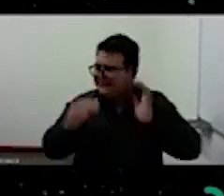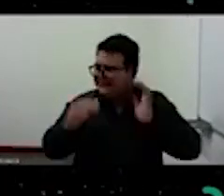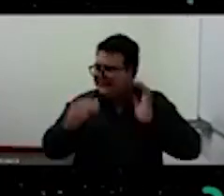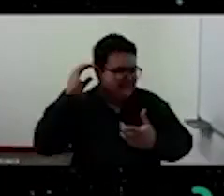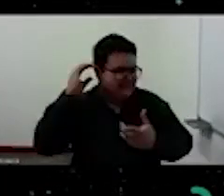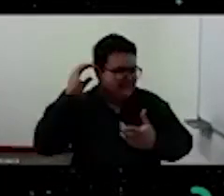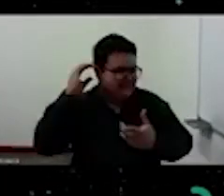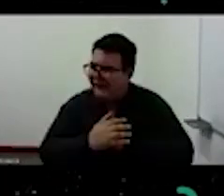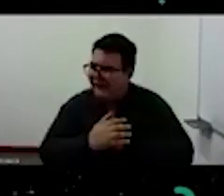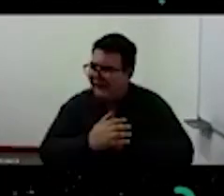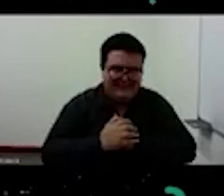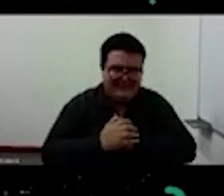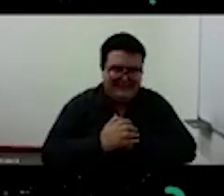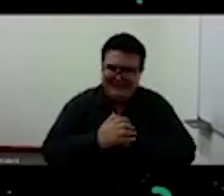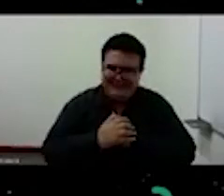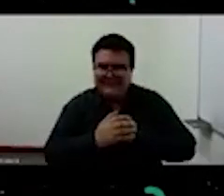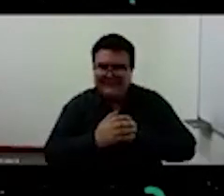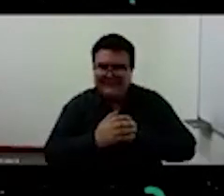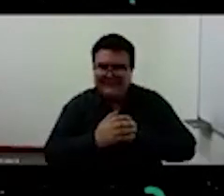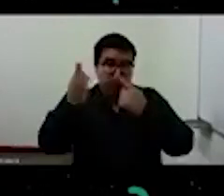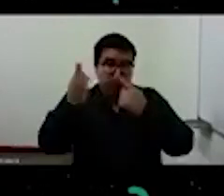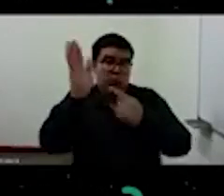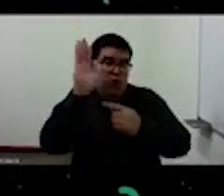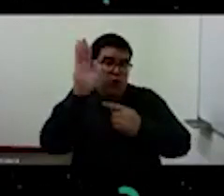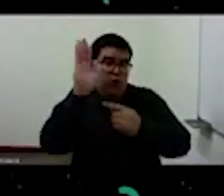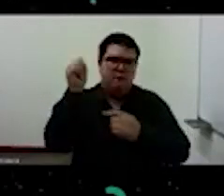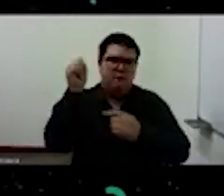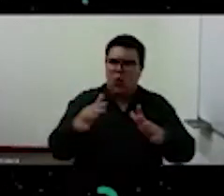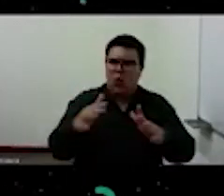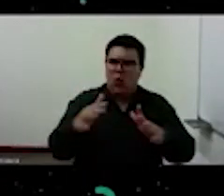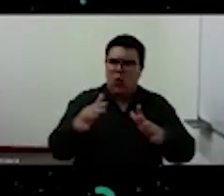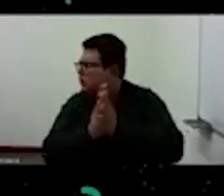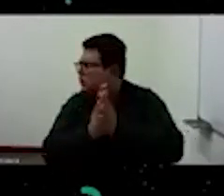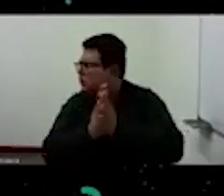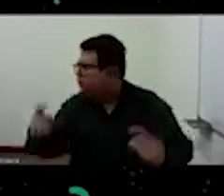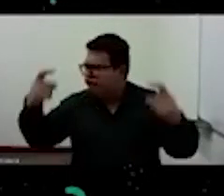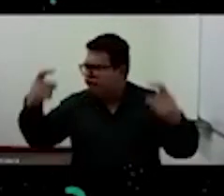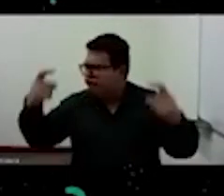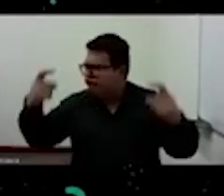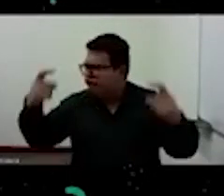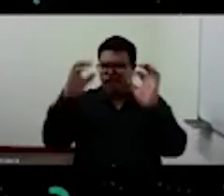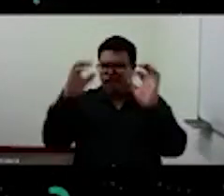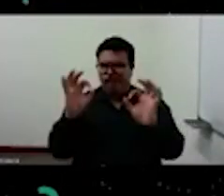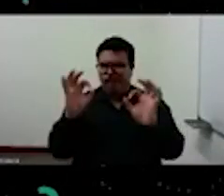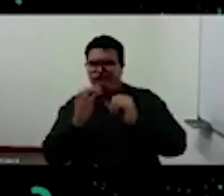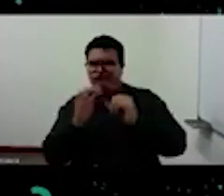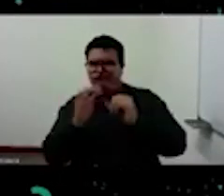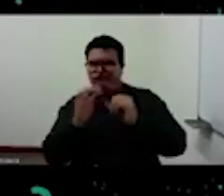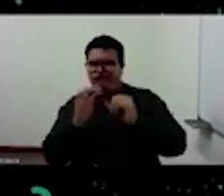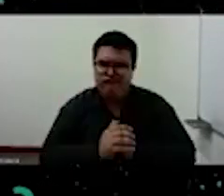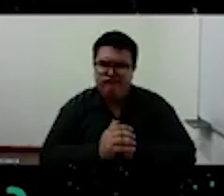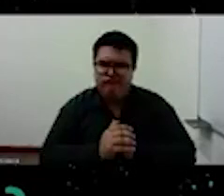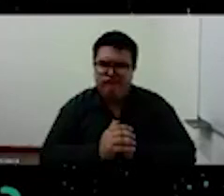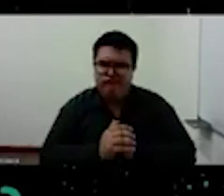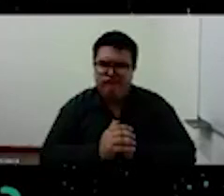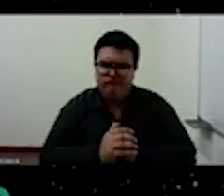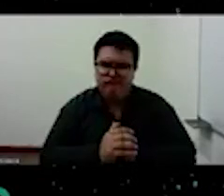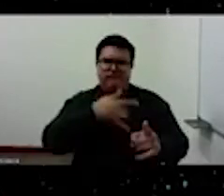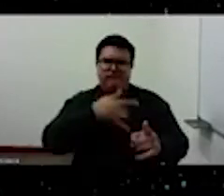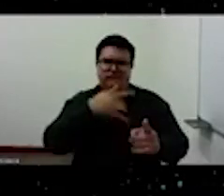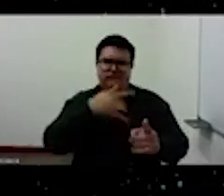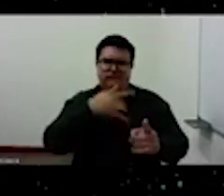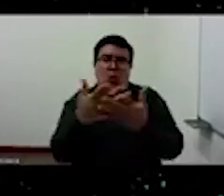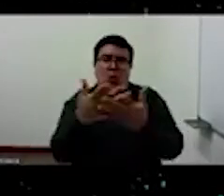Dios, que era un tipo fantasioso, tomó algún material,